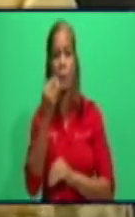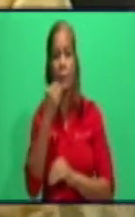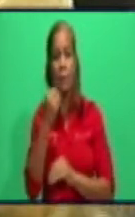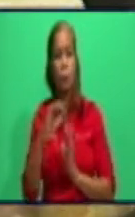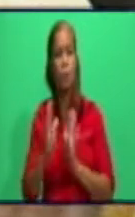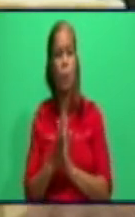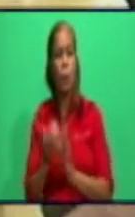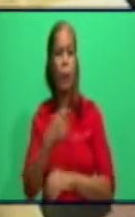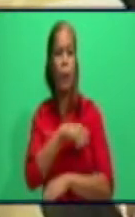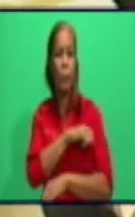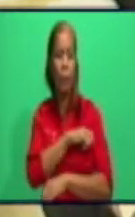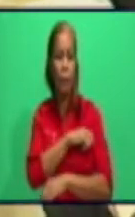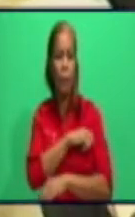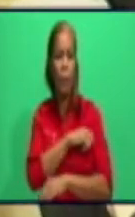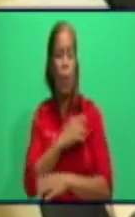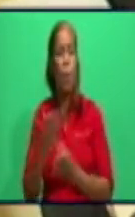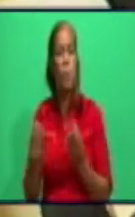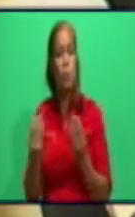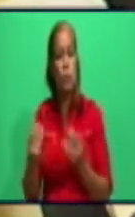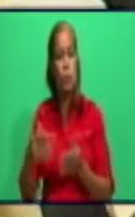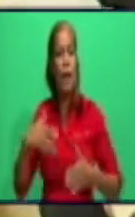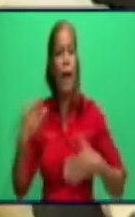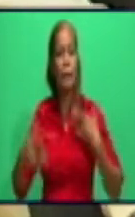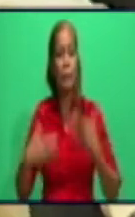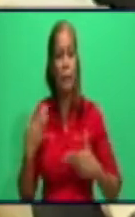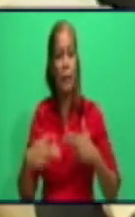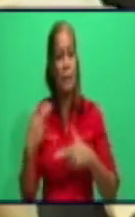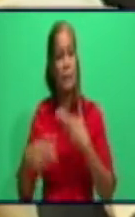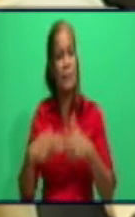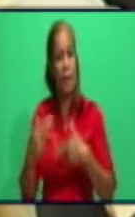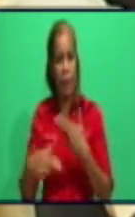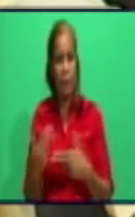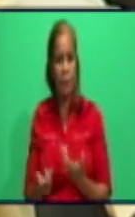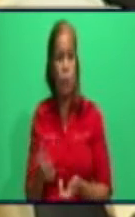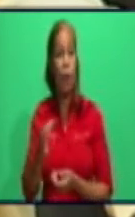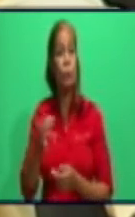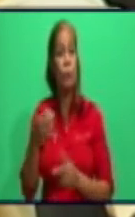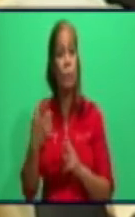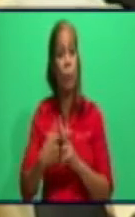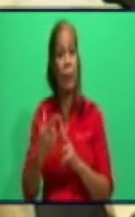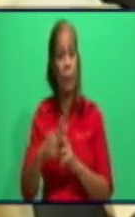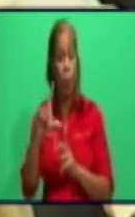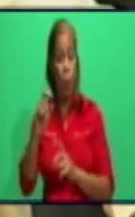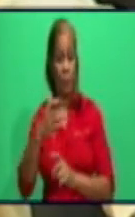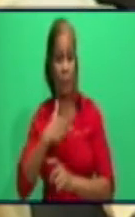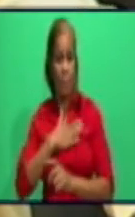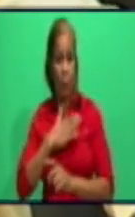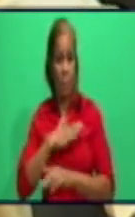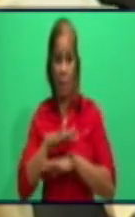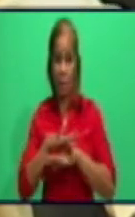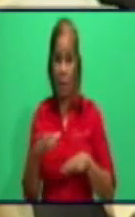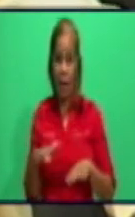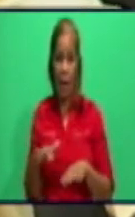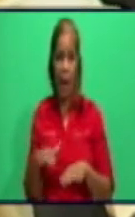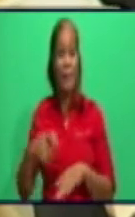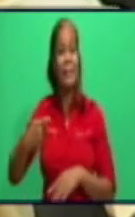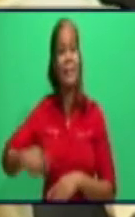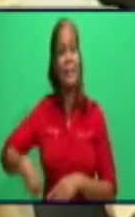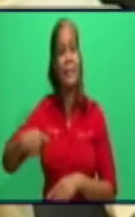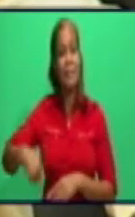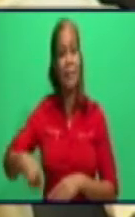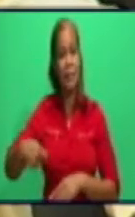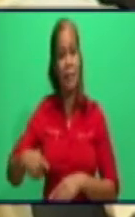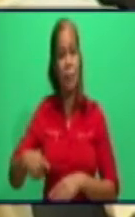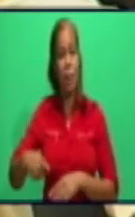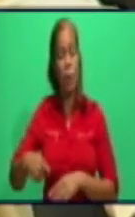grupo de actividades que se venían desarrollando por cuenta propia, decidimos que era imprescindible